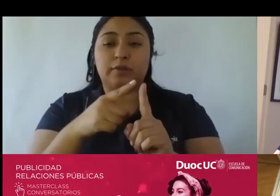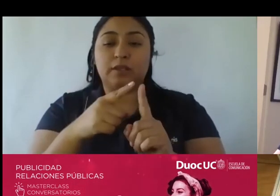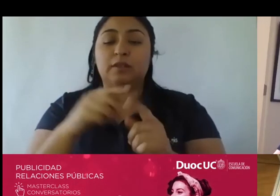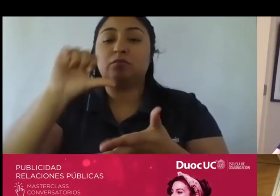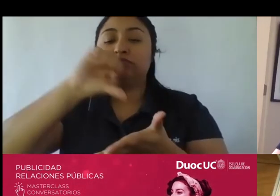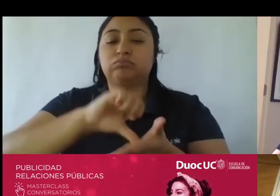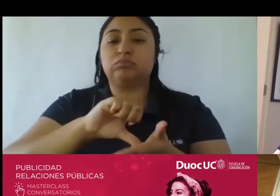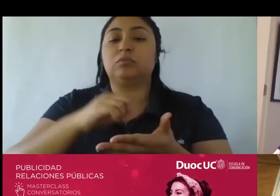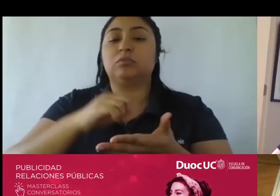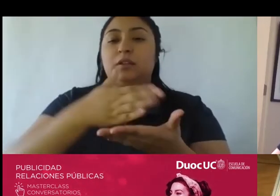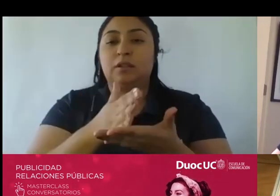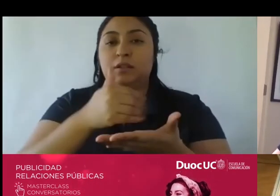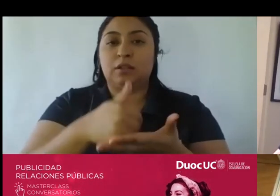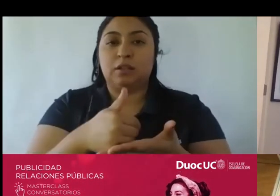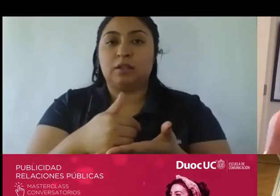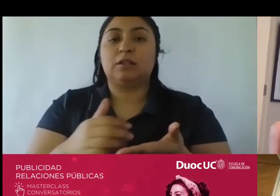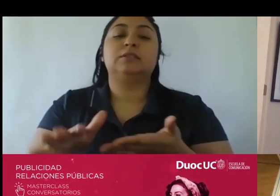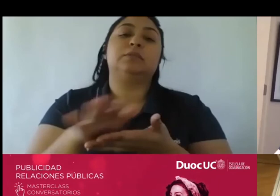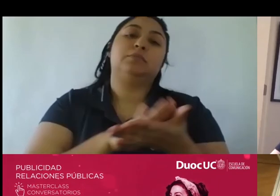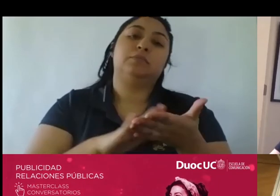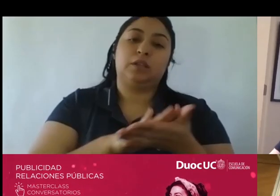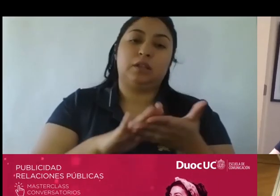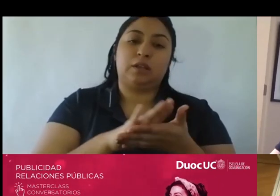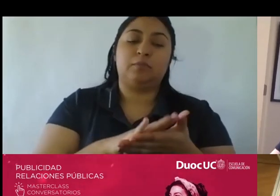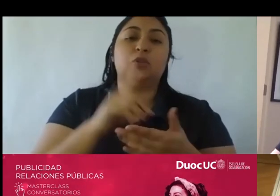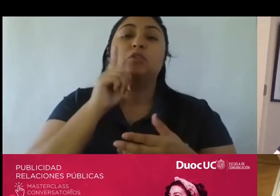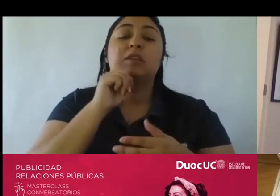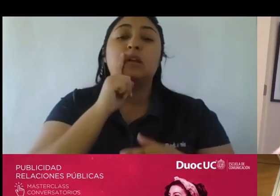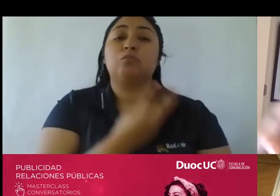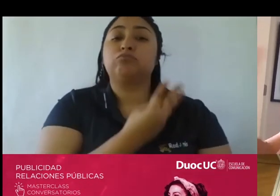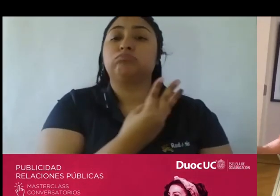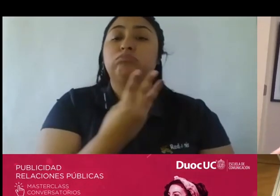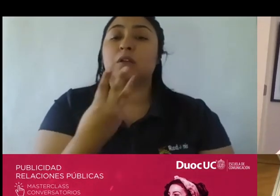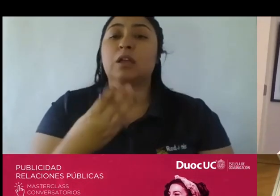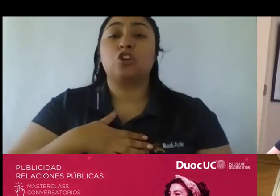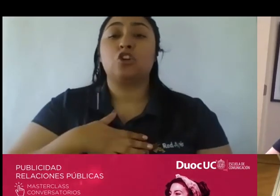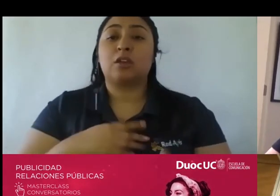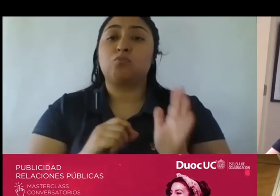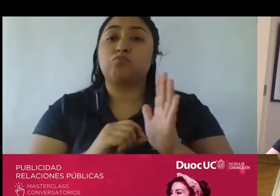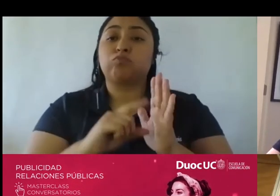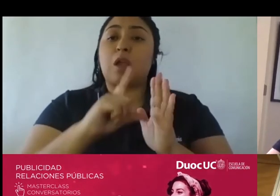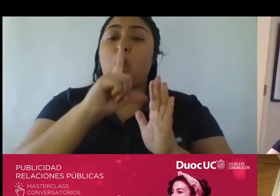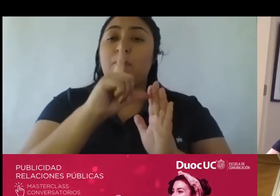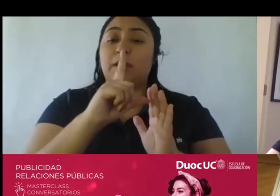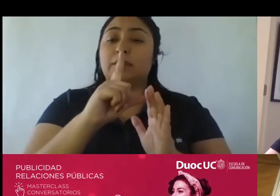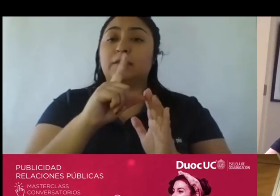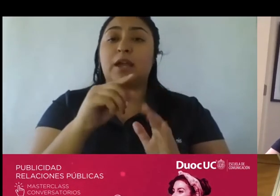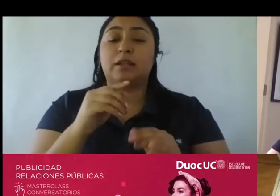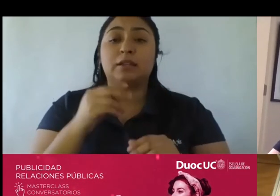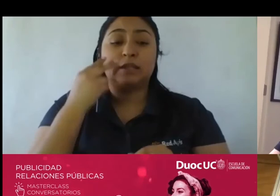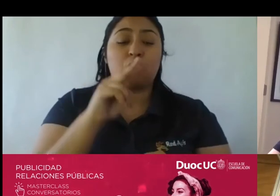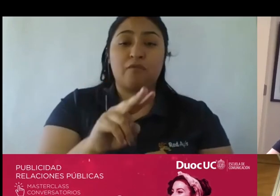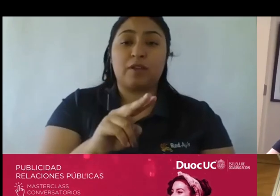decir si yo por ejemplo quisiera tengo un sitio web y lo que yo quiero hacer es aumentar el tráfico porque quiero como meta